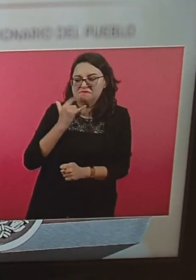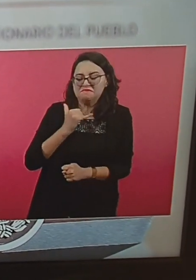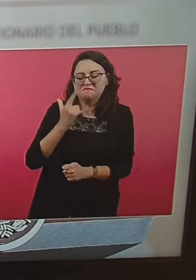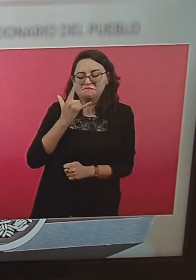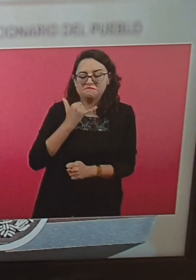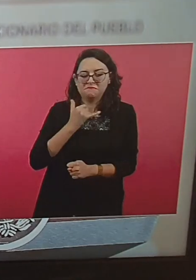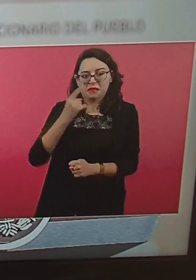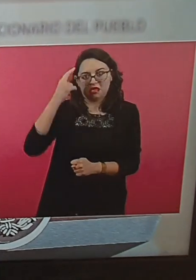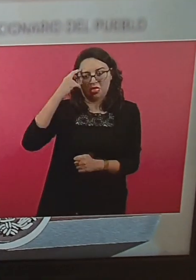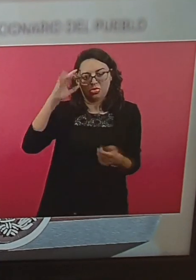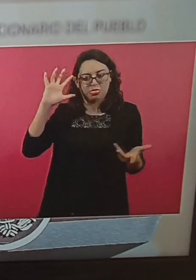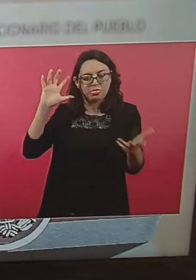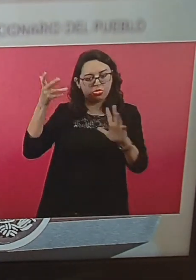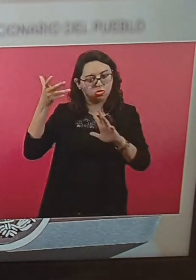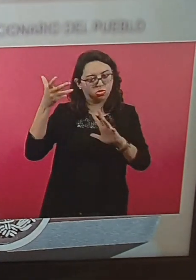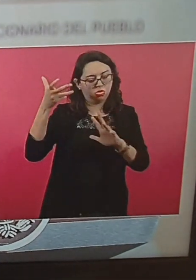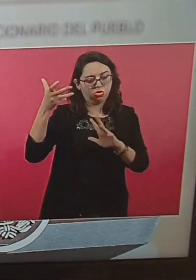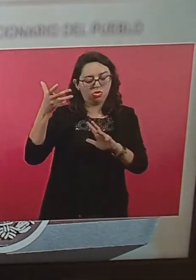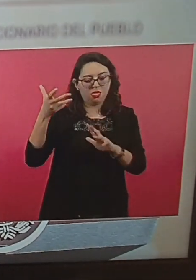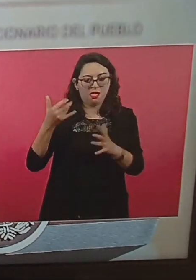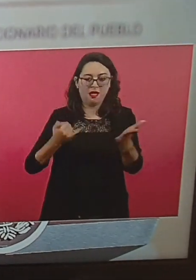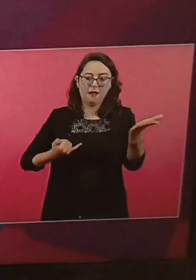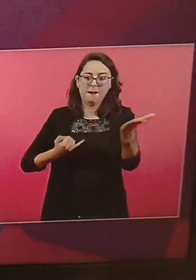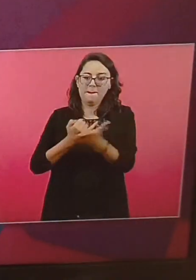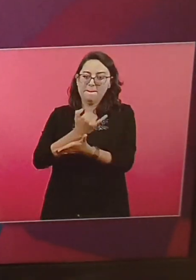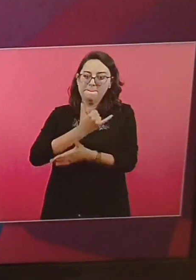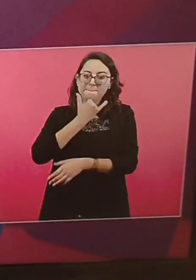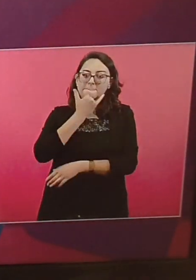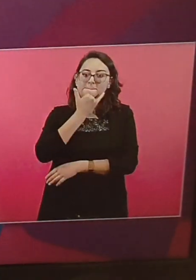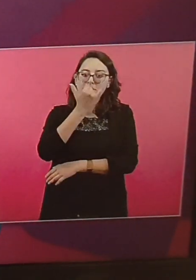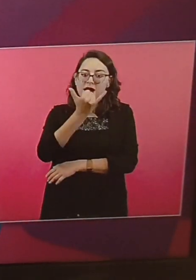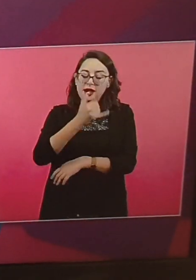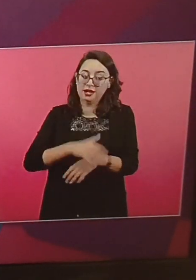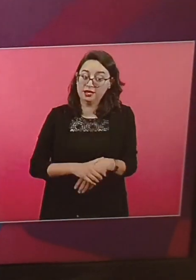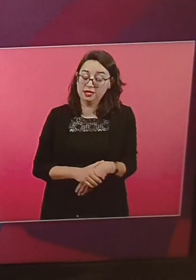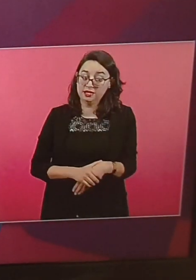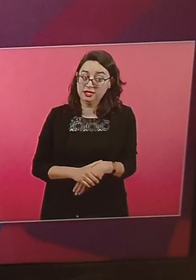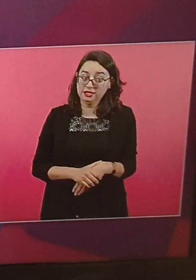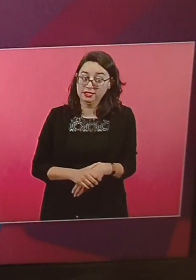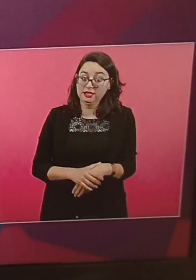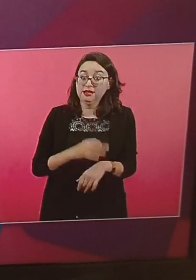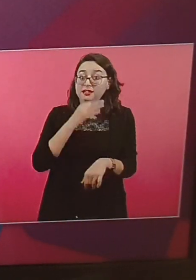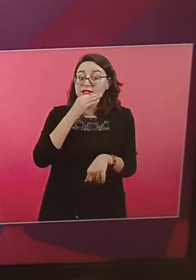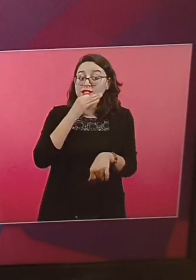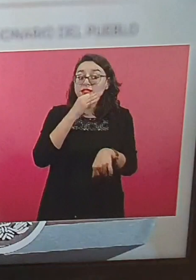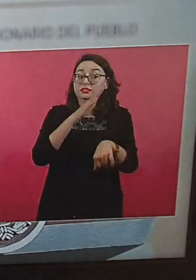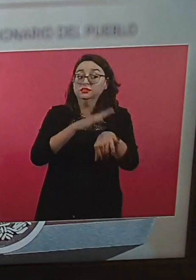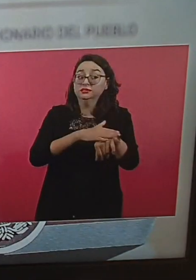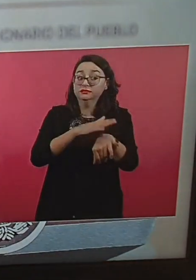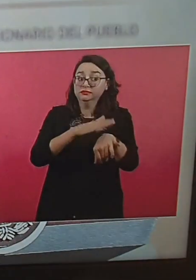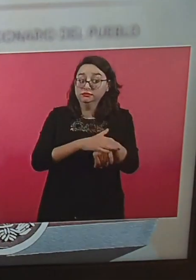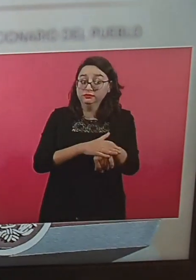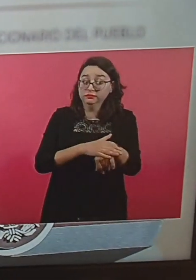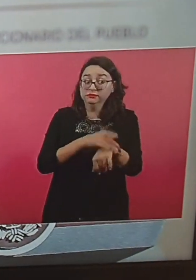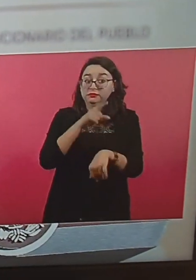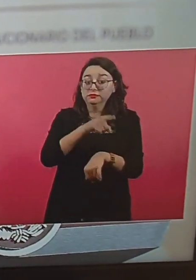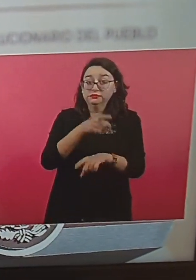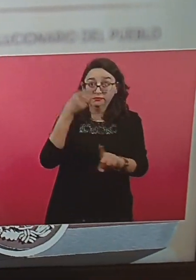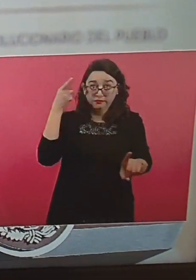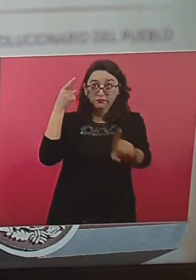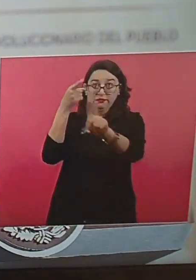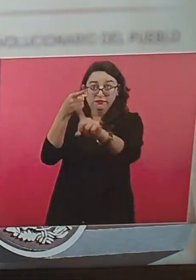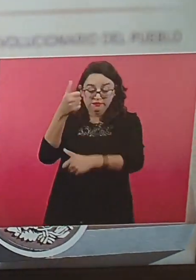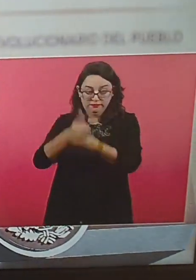Y nada más decirle como le escribía al abogado de García Luna, ¿no? Que el fin no